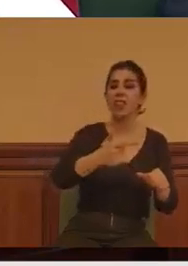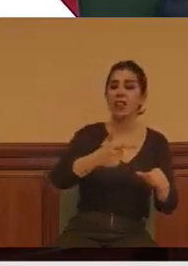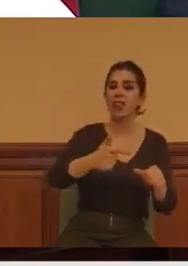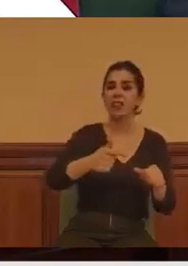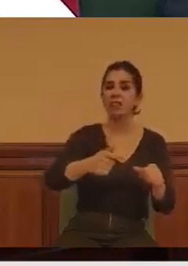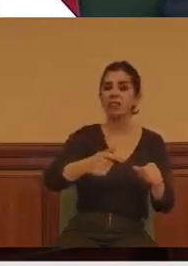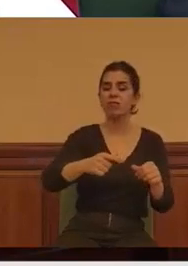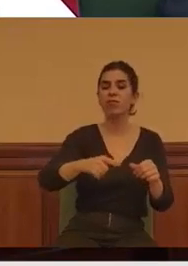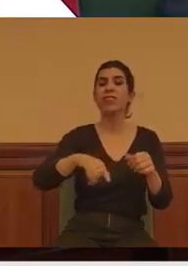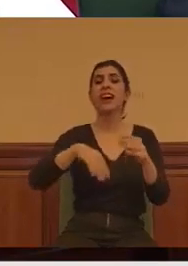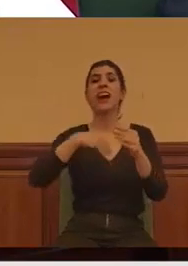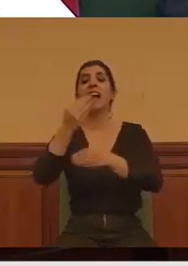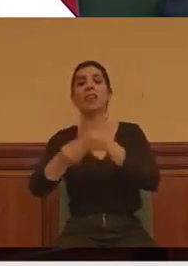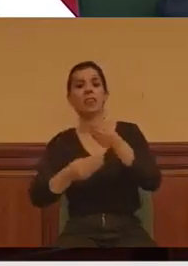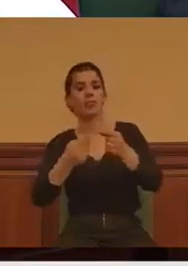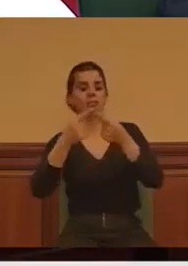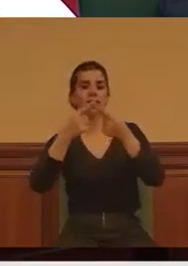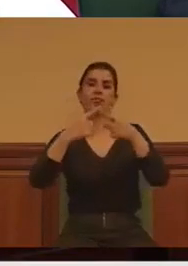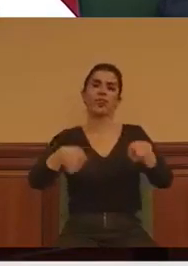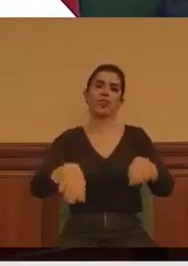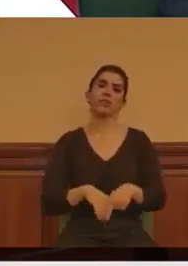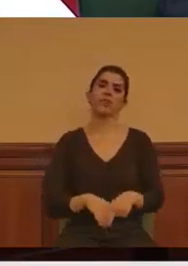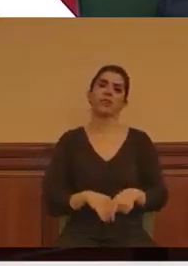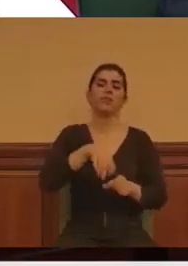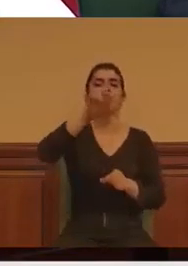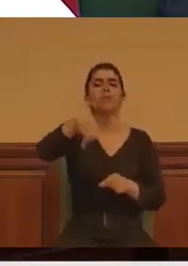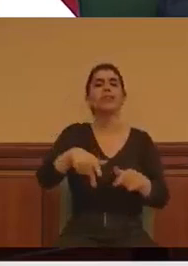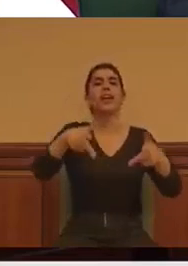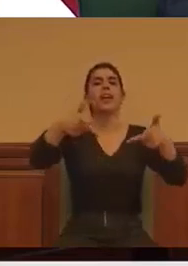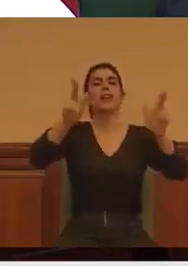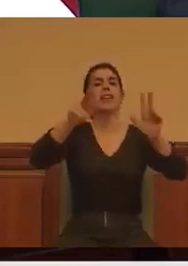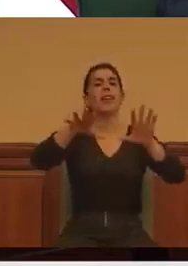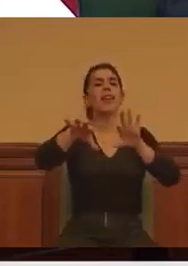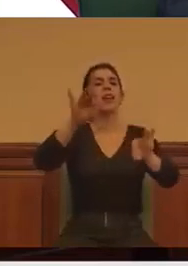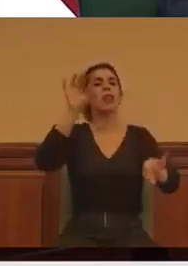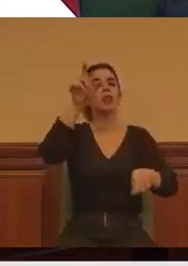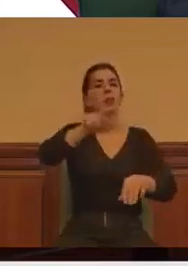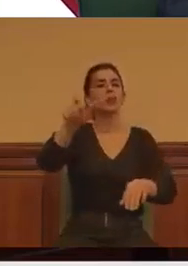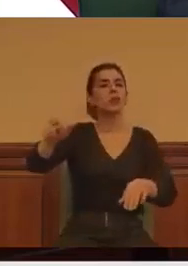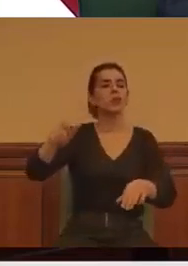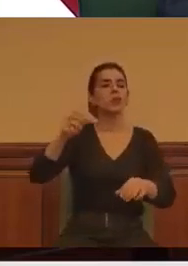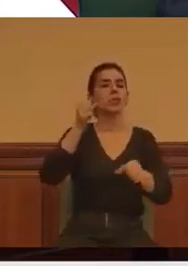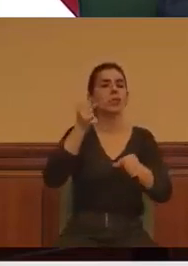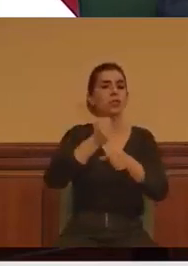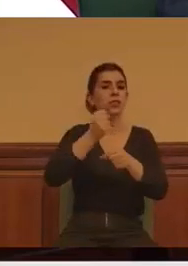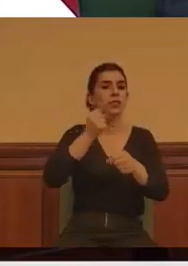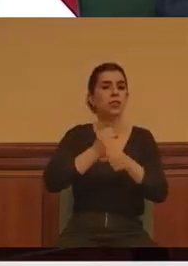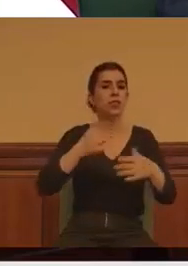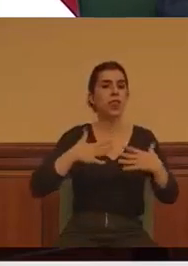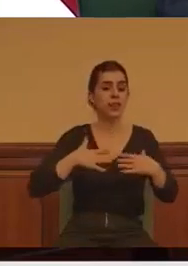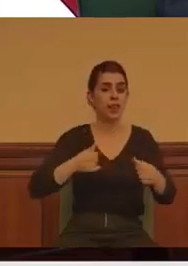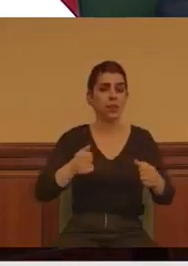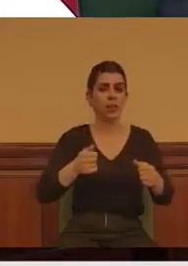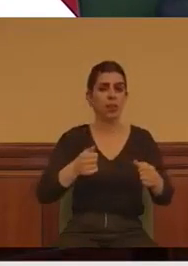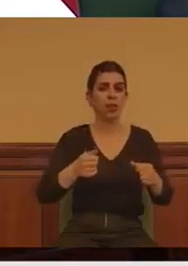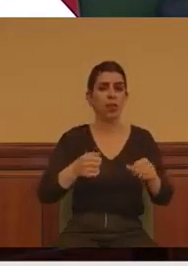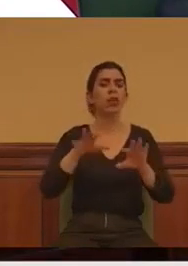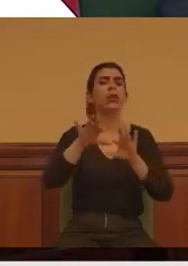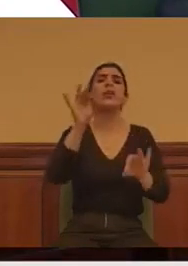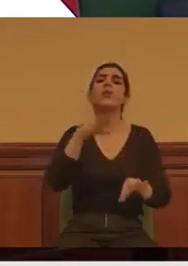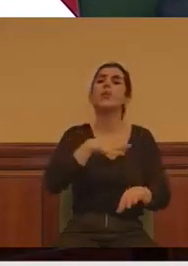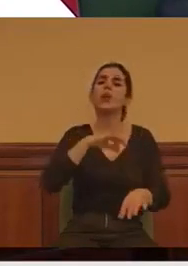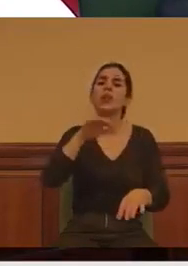Cabe preguntarse si han tenido libertad de elección los profesionales sanitarios respecto a las derivaciones de su puesto de trabajo